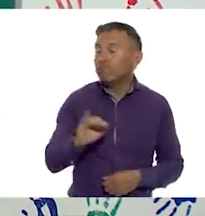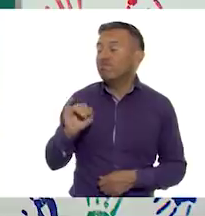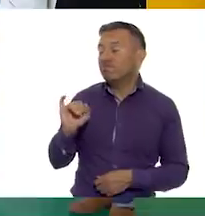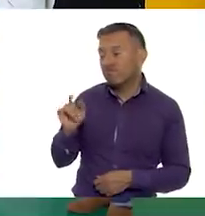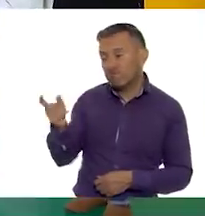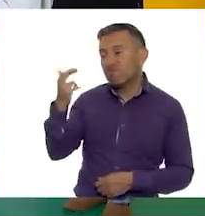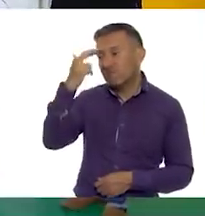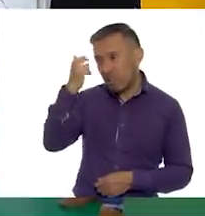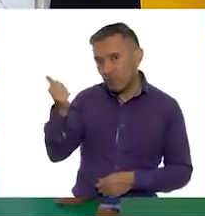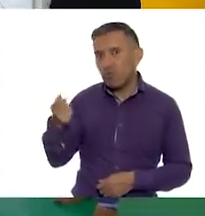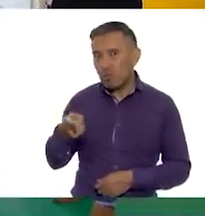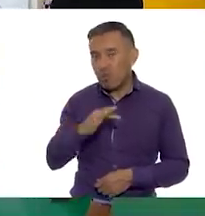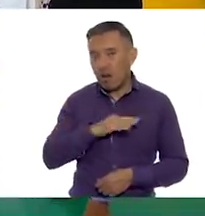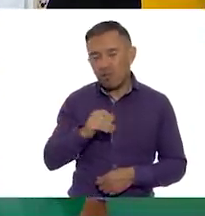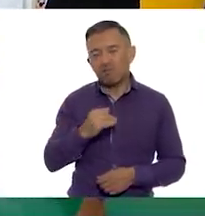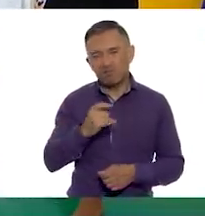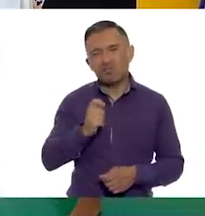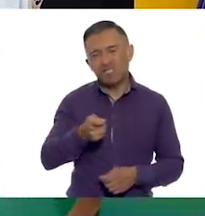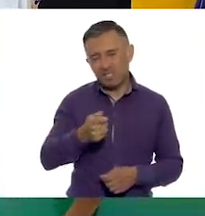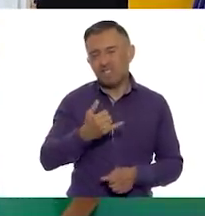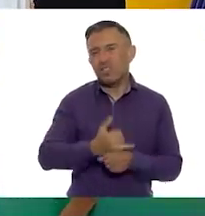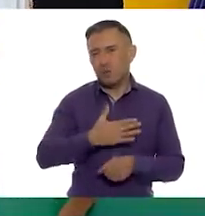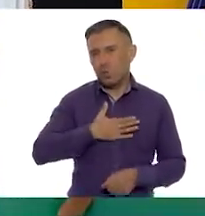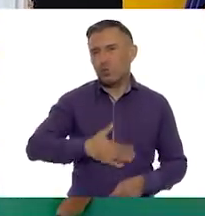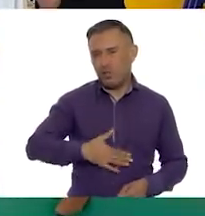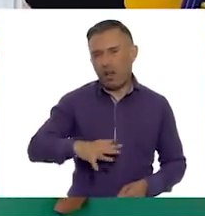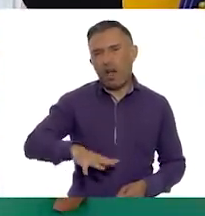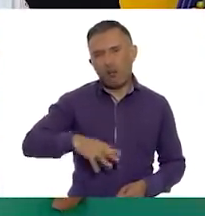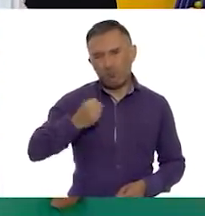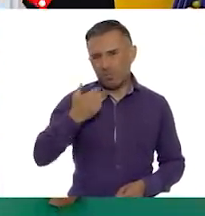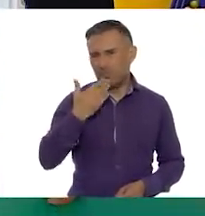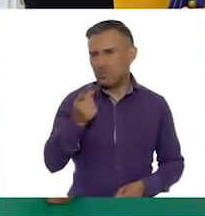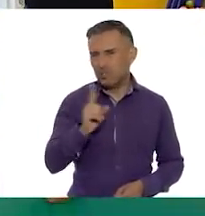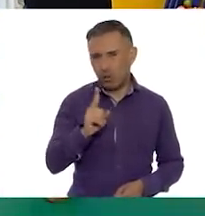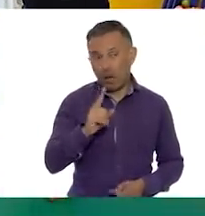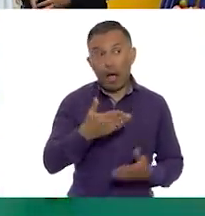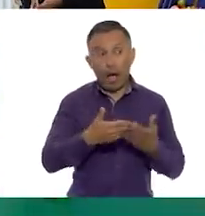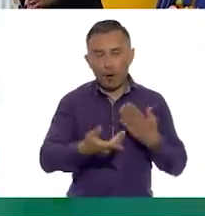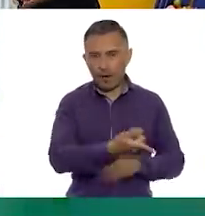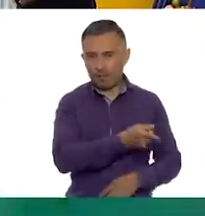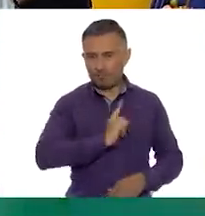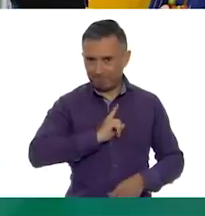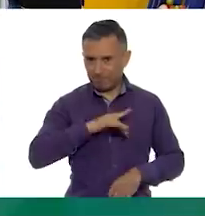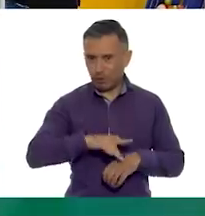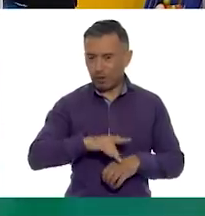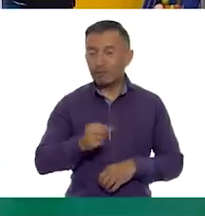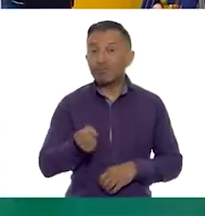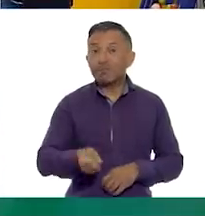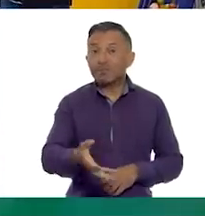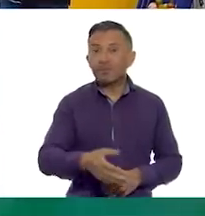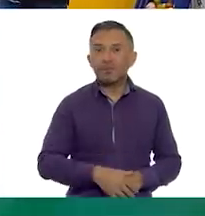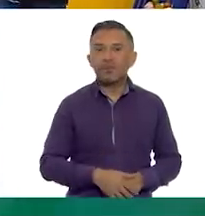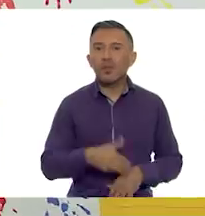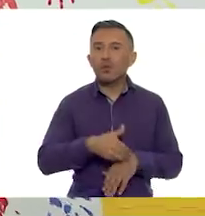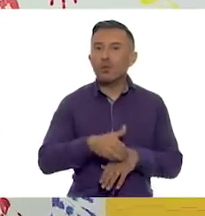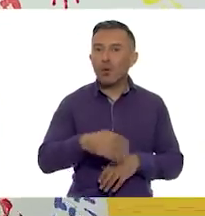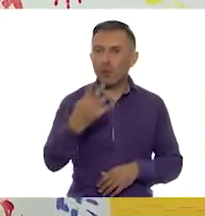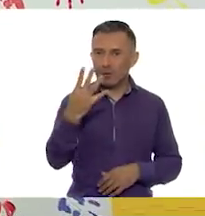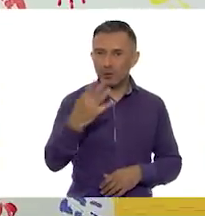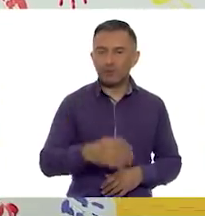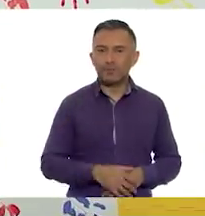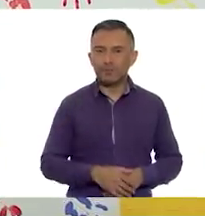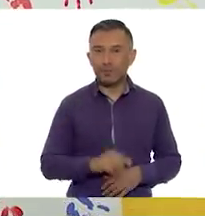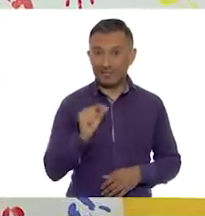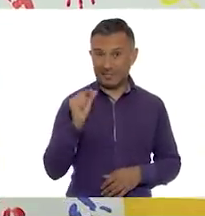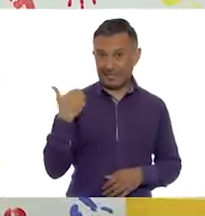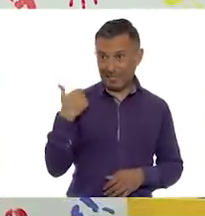injusta. Ahora, sigue mi turno. Tiene la... Ahora, cayó en el cuatro. Estaba en la casilla